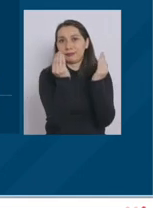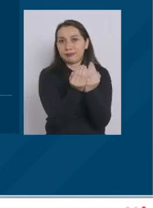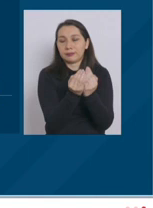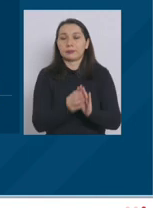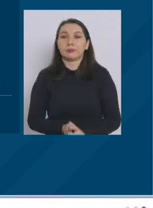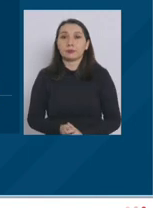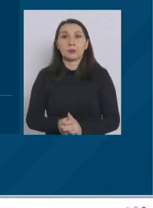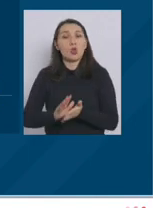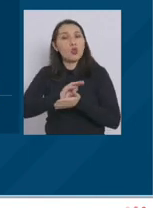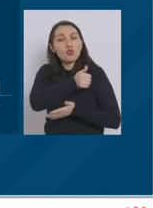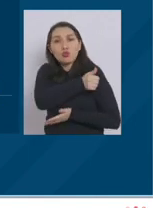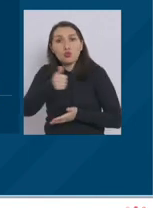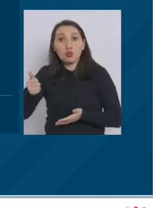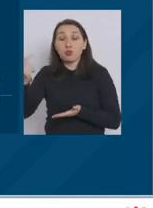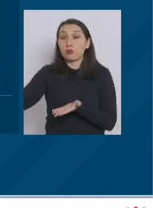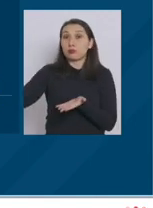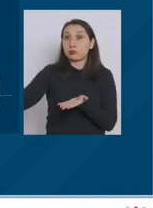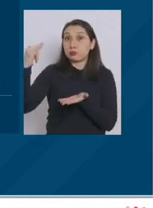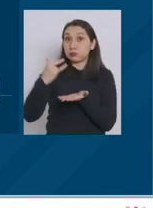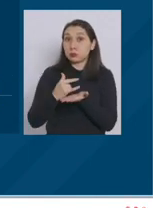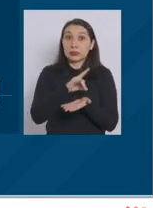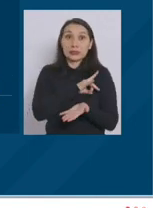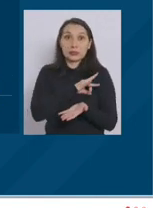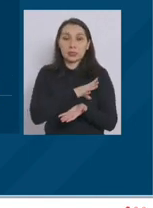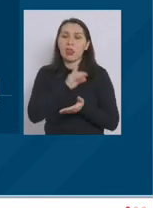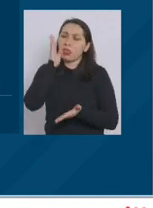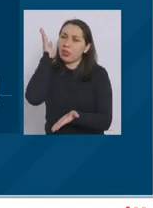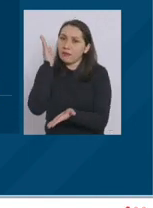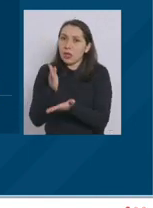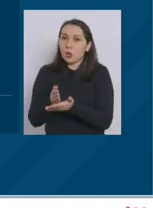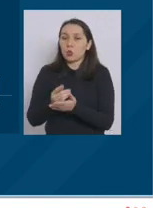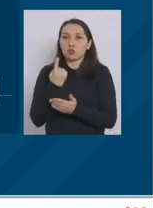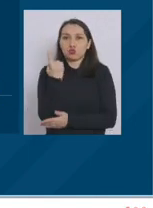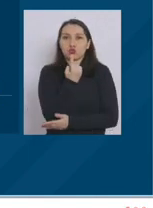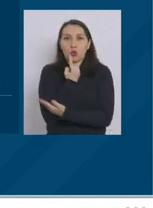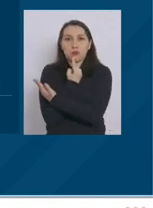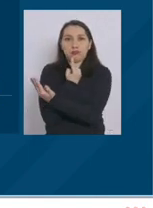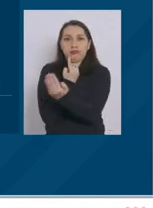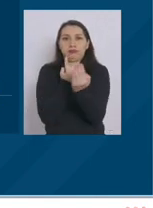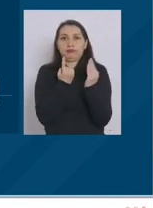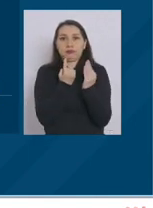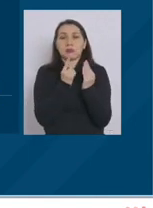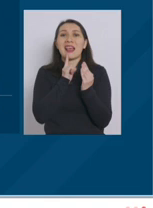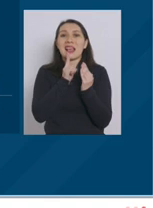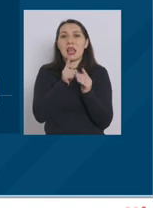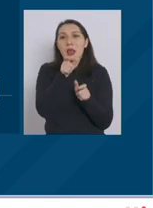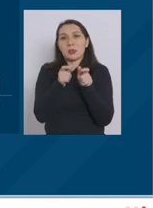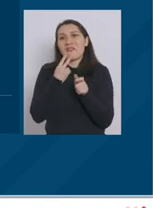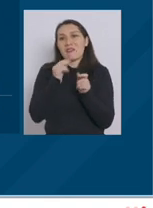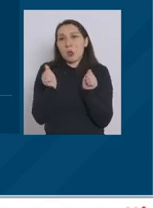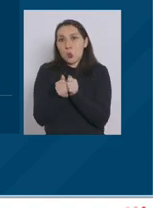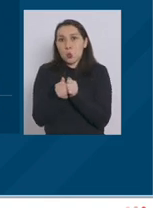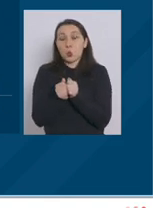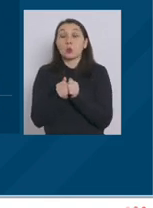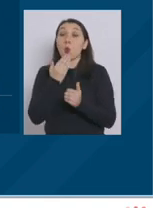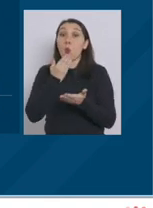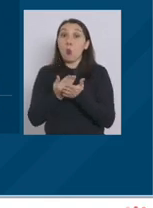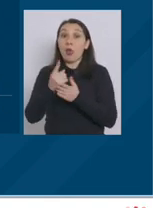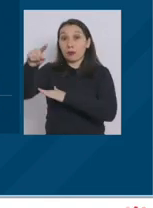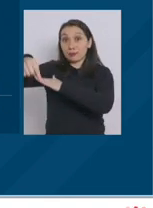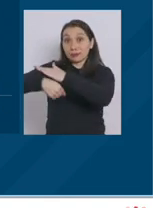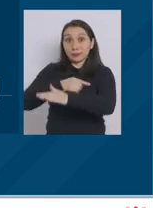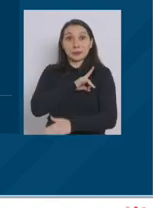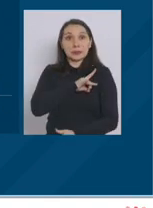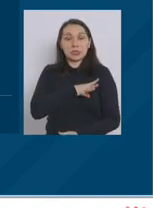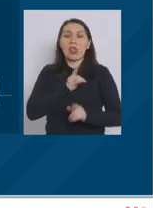Todos los viajeros al ingresar a Chile deben realizar un estricto aislamiento junto con sus cohabitantes. Cuando se ingresa a nuestro